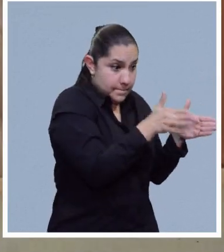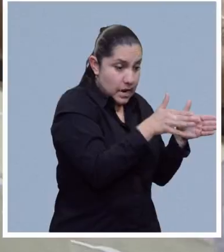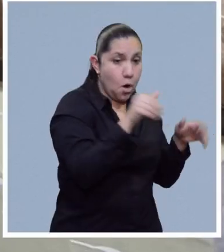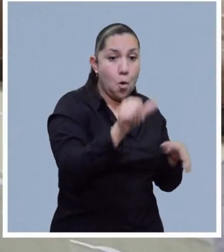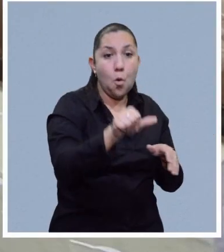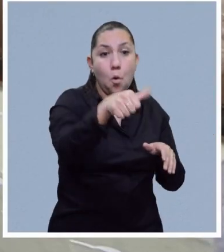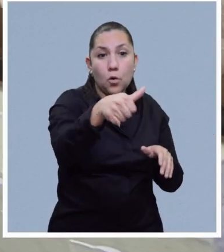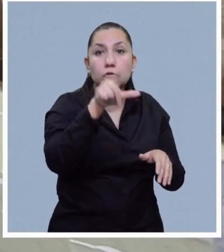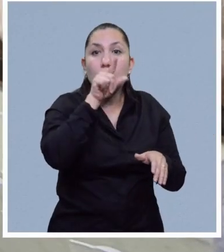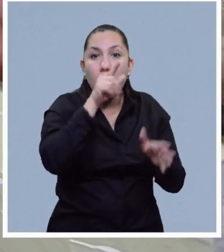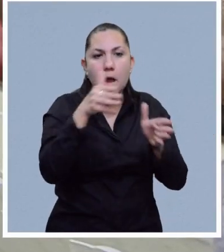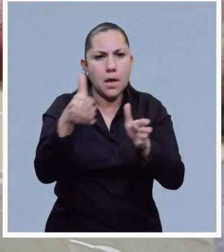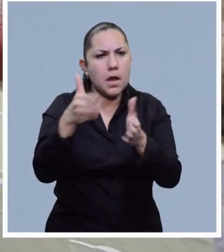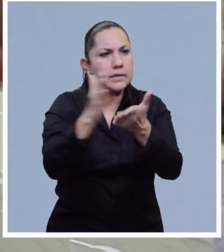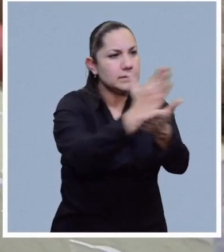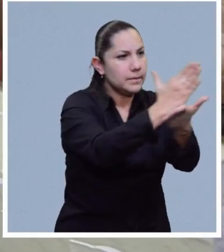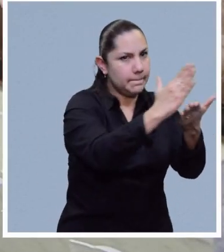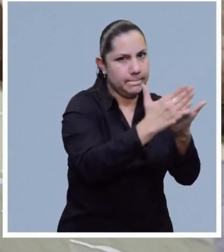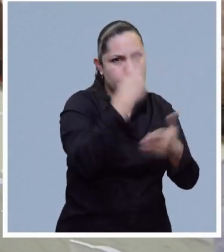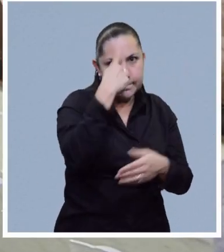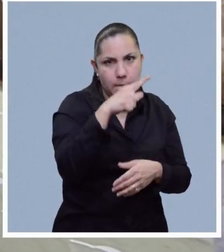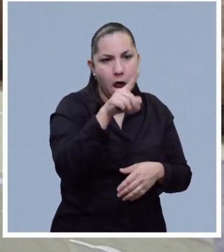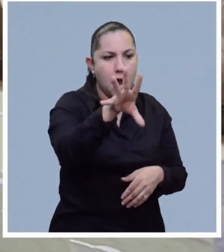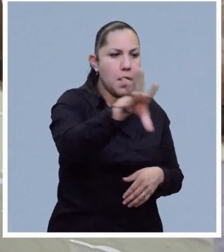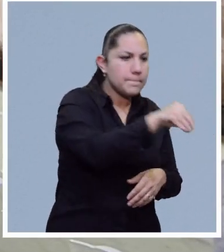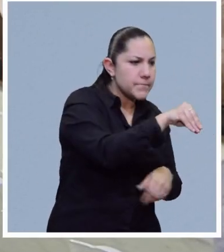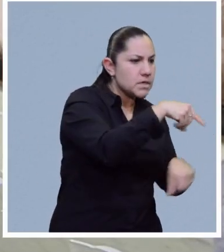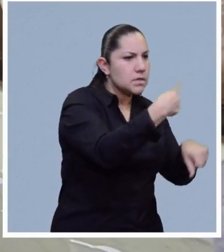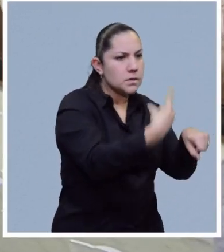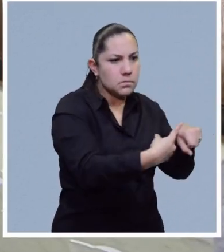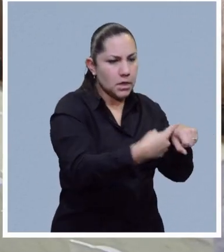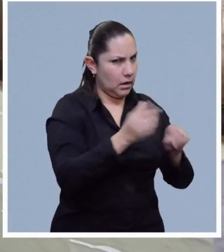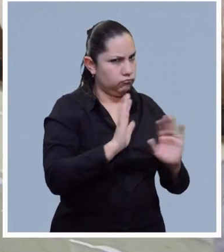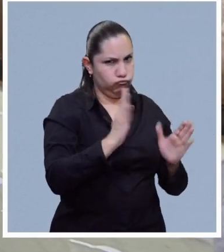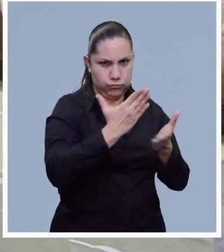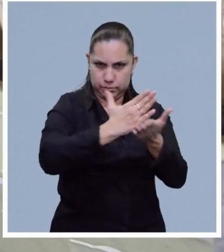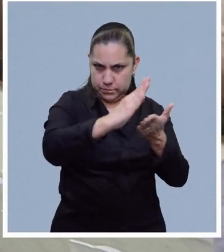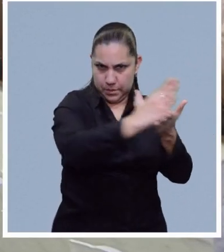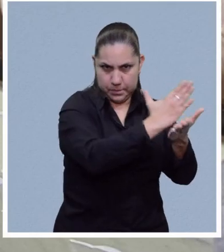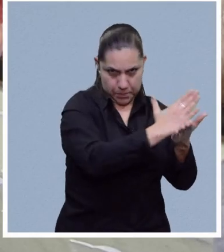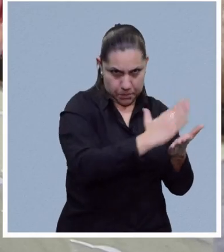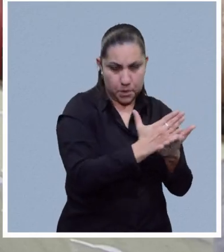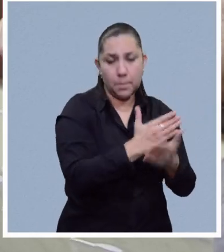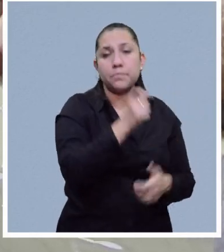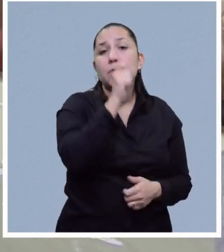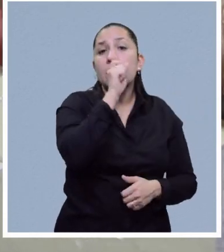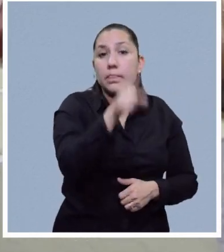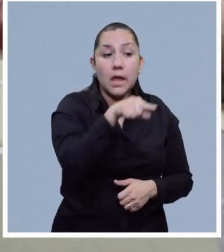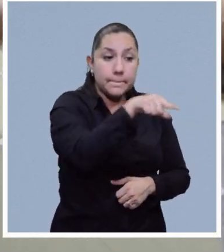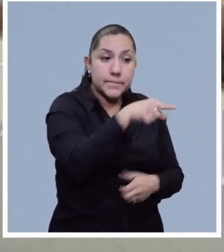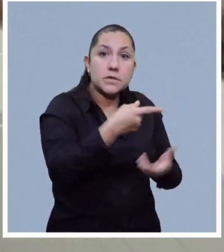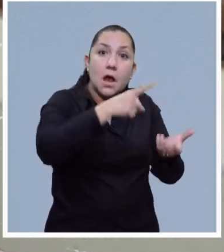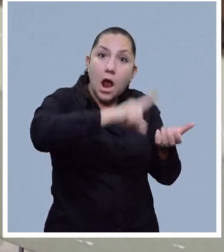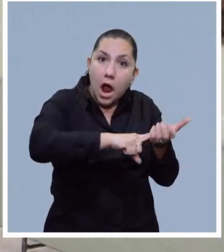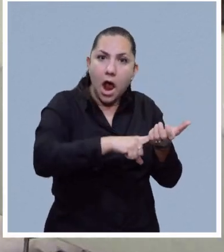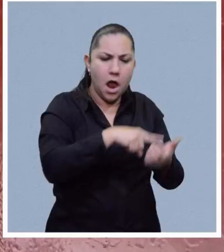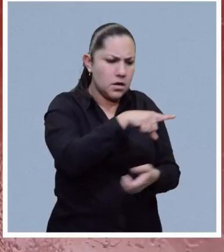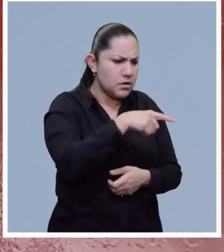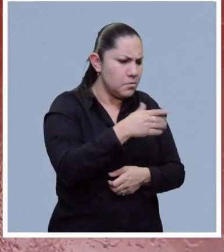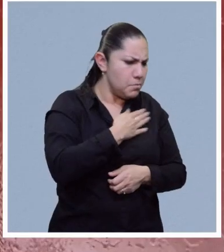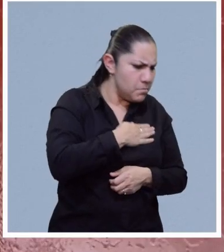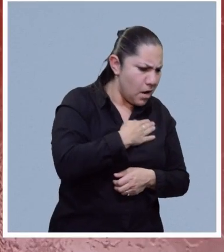contacto con otros vectores o algunas aves que pudieran estar en el medio y están lejos de sus